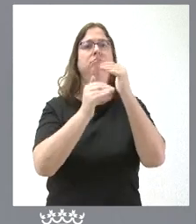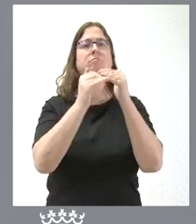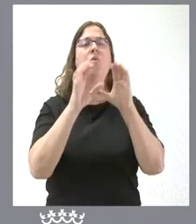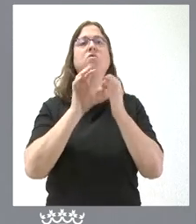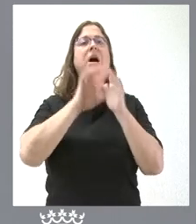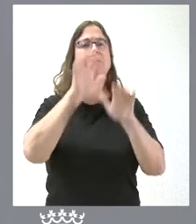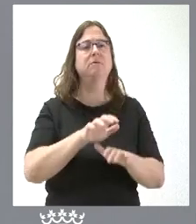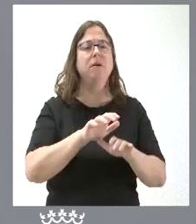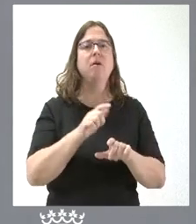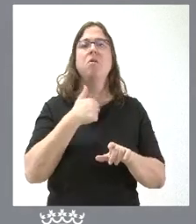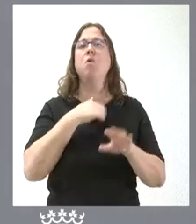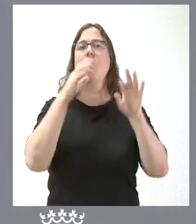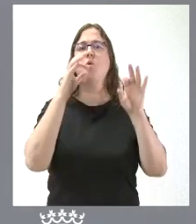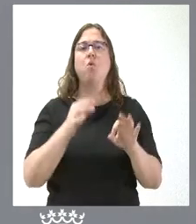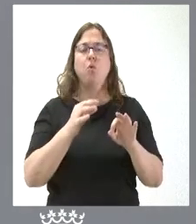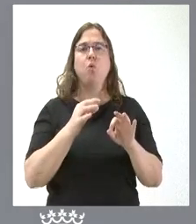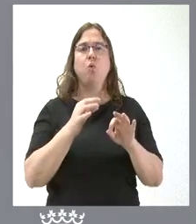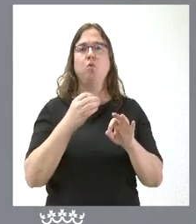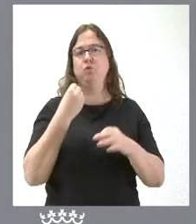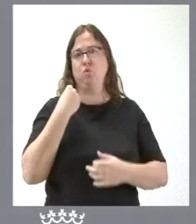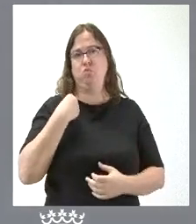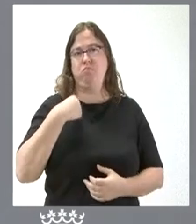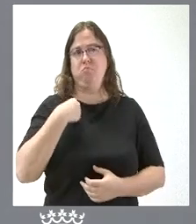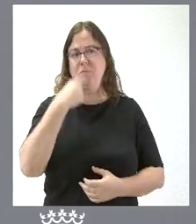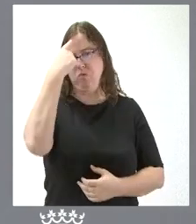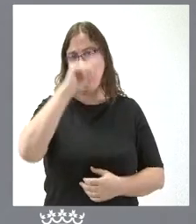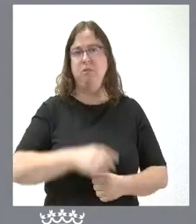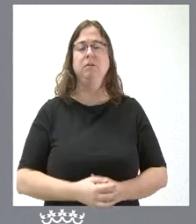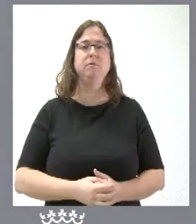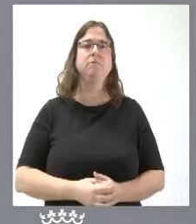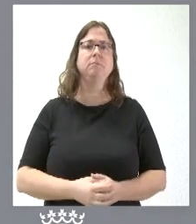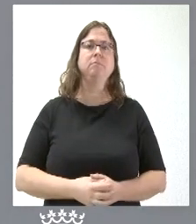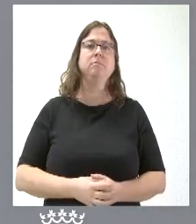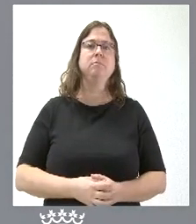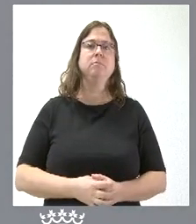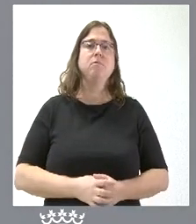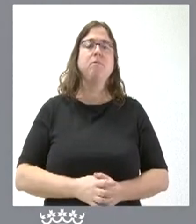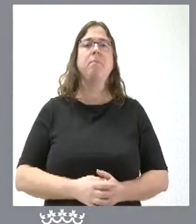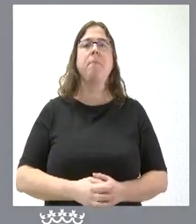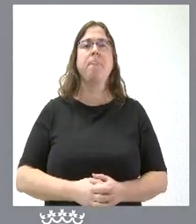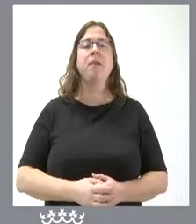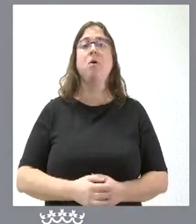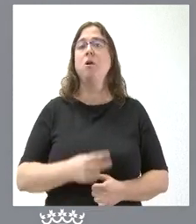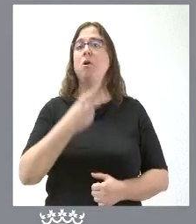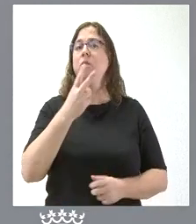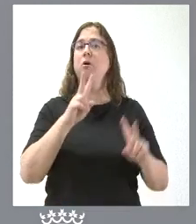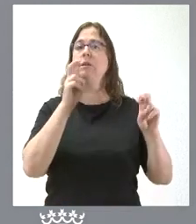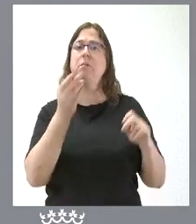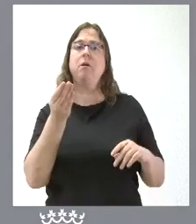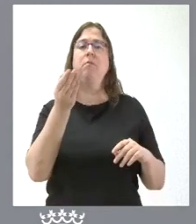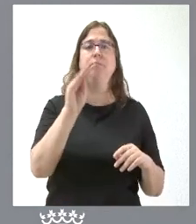de Castilla y en los términos que ustedes ya conocen y que han sido comprometidos. Dos cuestiones adicionales